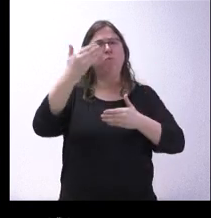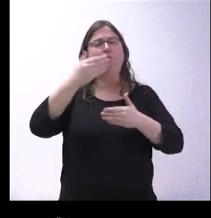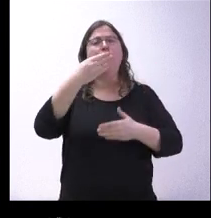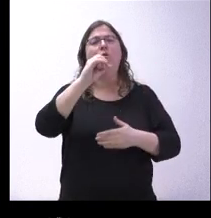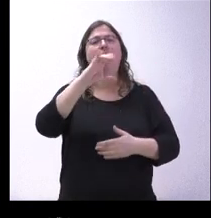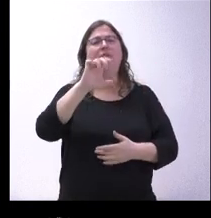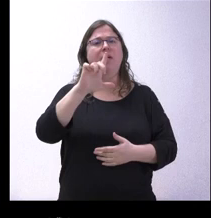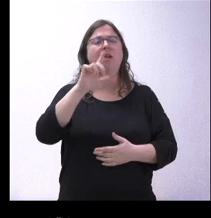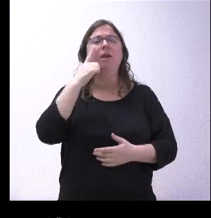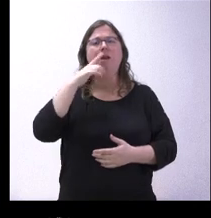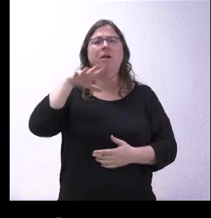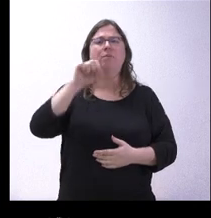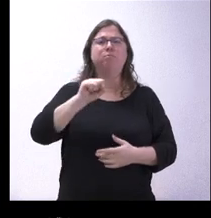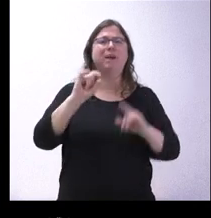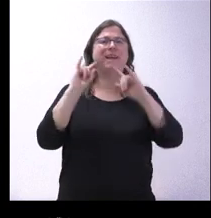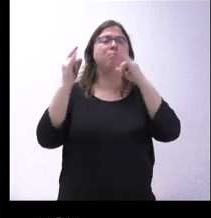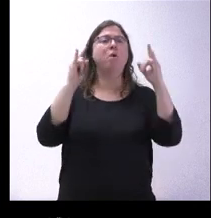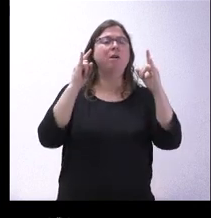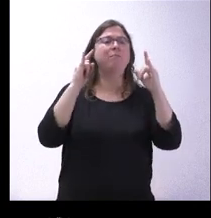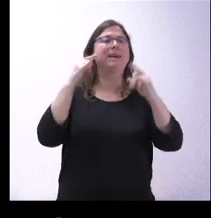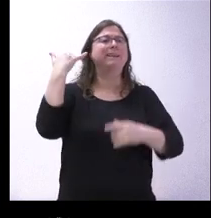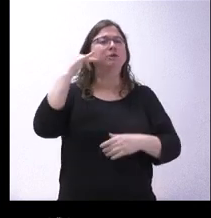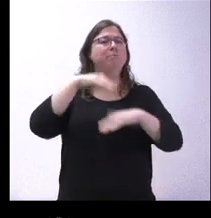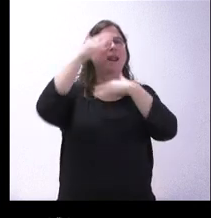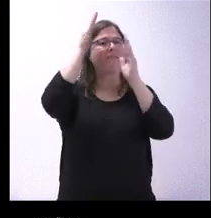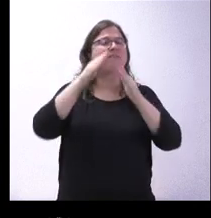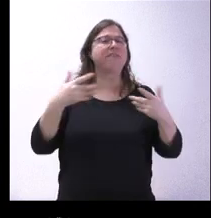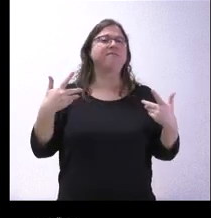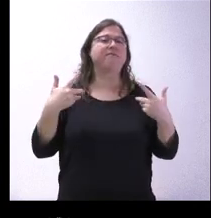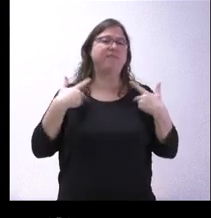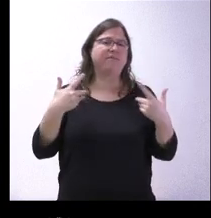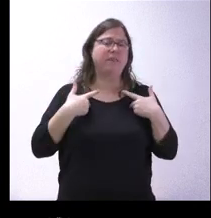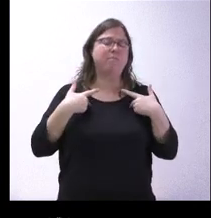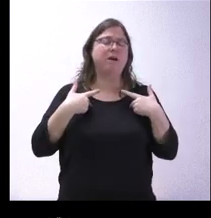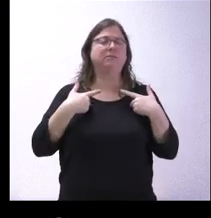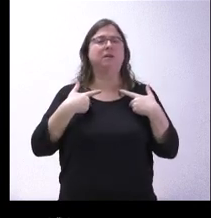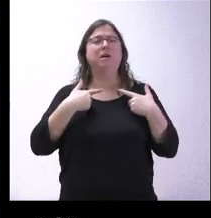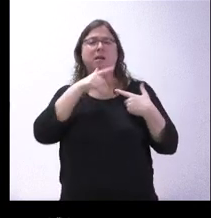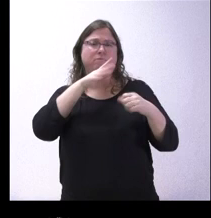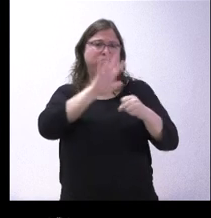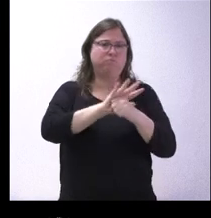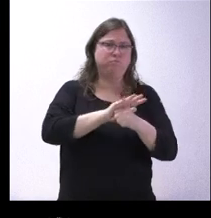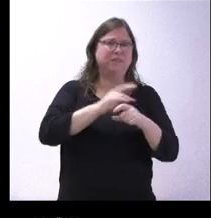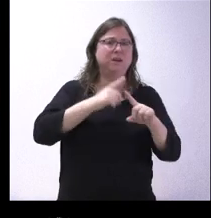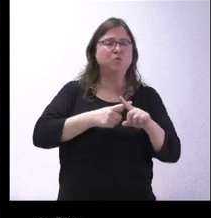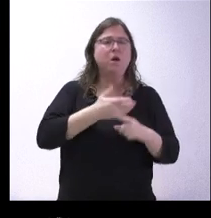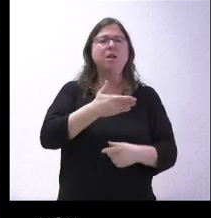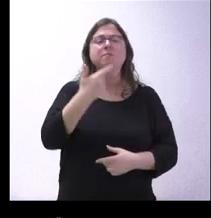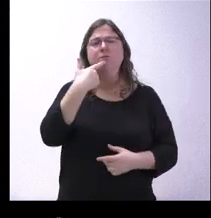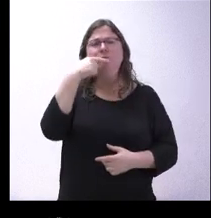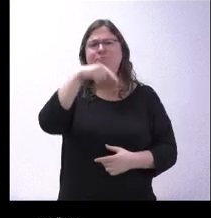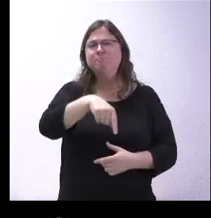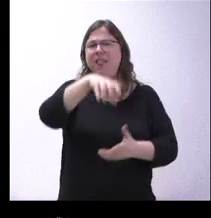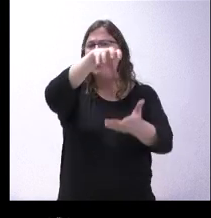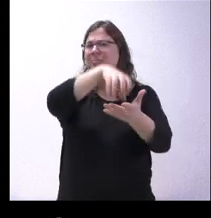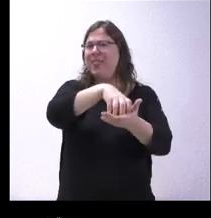la adquisición de un inmueble en Soria para atender a víctimas de agresiones sexuales. Nosotros hemos entendido que este no es el